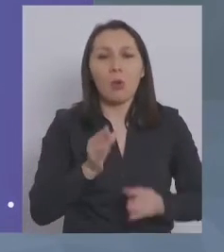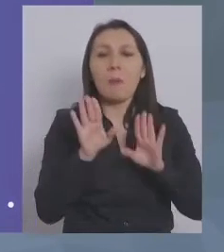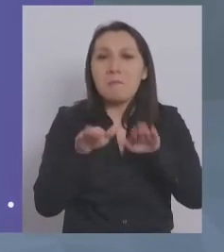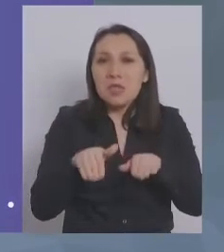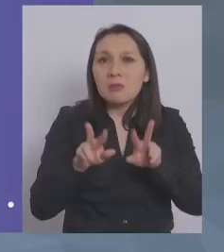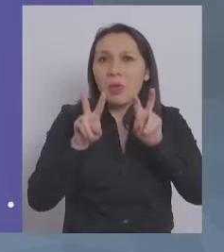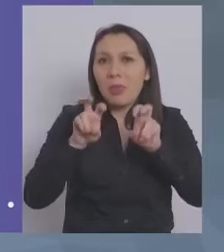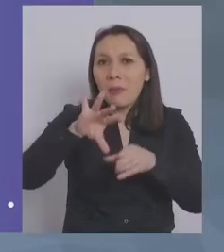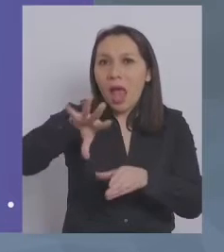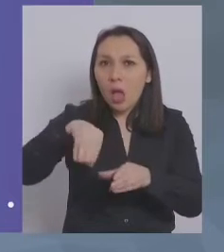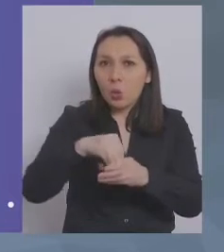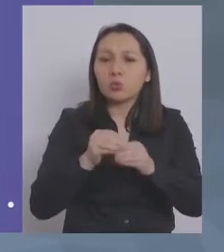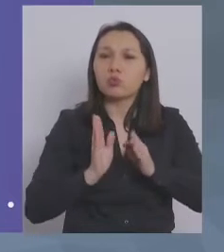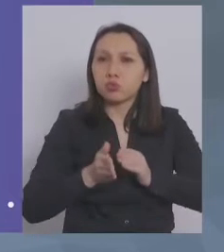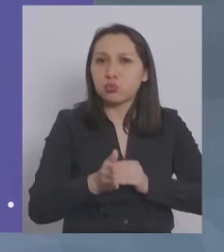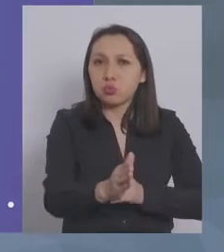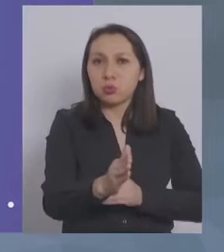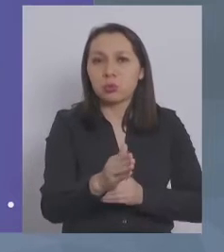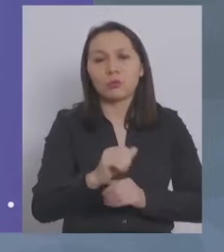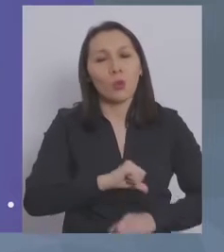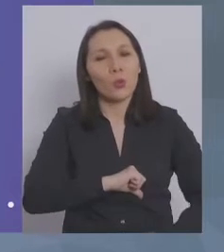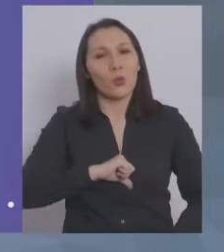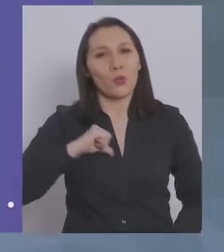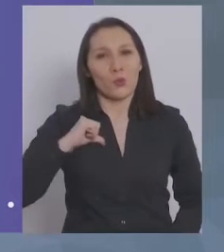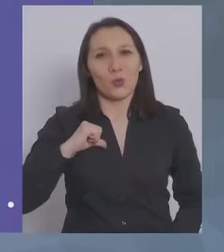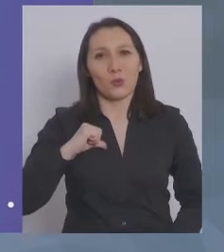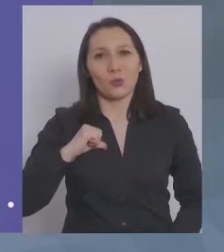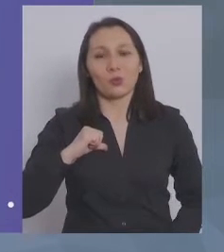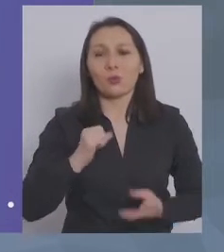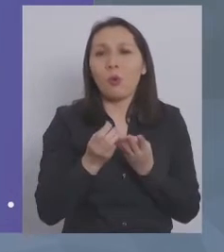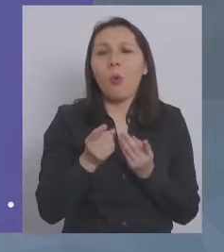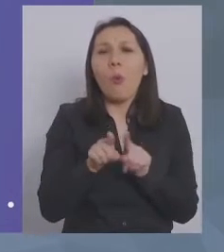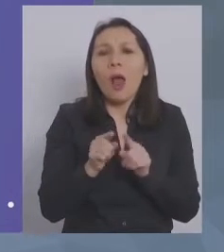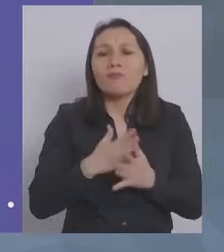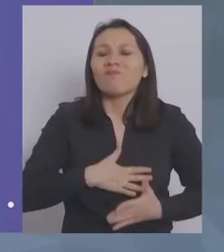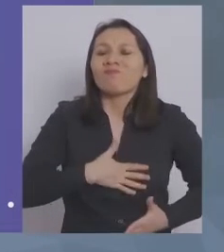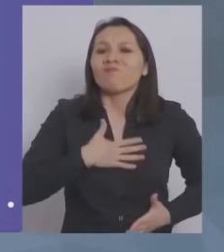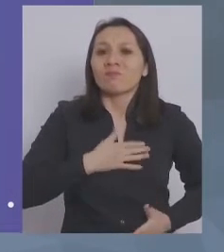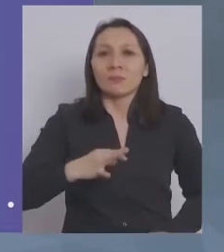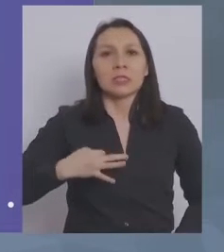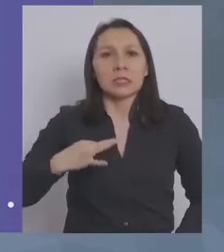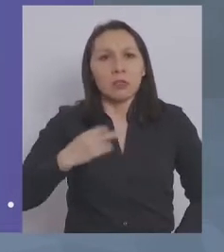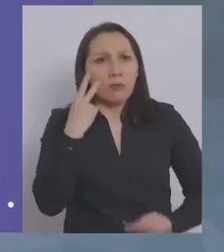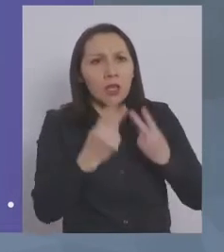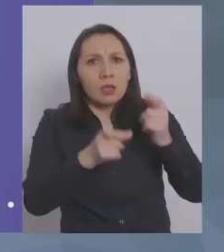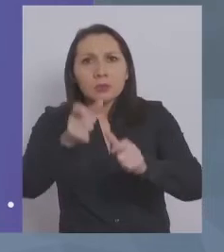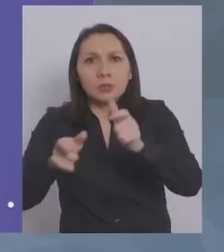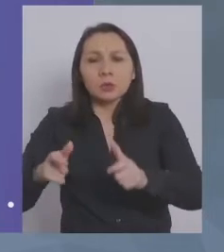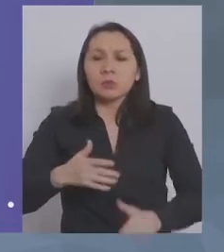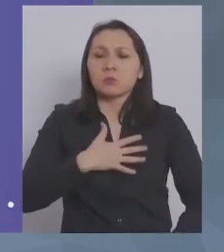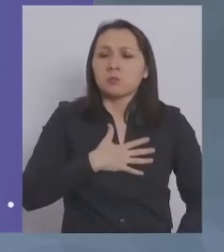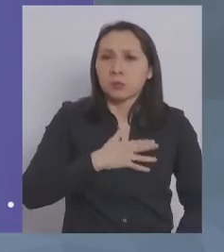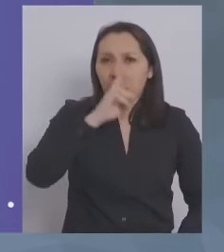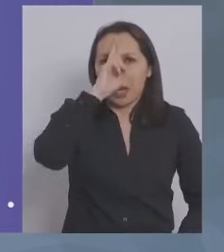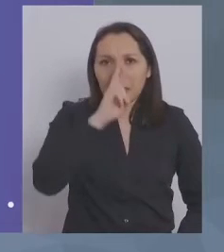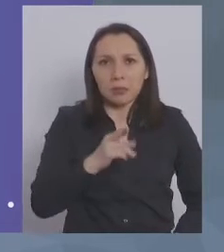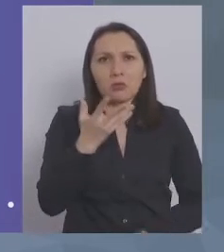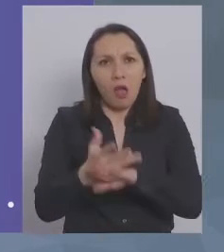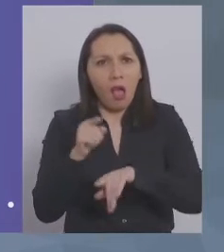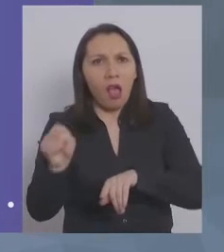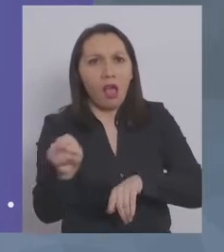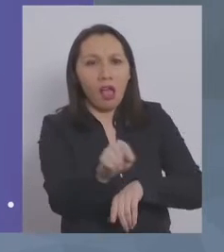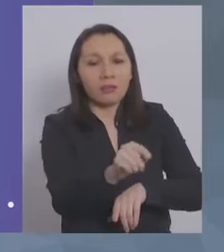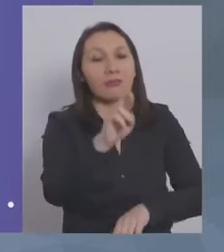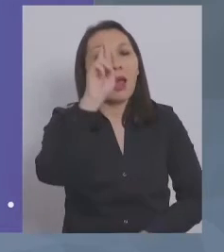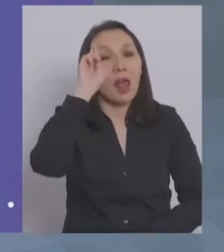espíritu de inclusión. Estamos orgullosos del espíritu cívico que hemos visto, del espíritu de respeto. Y